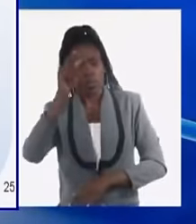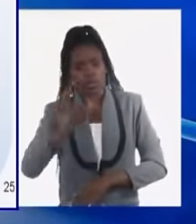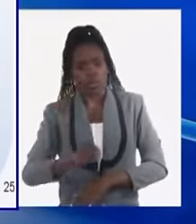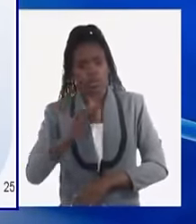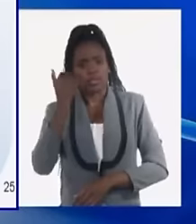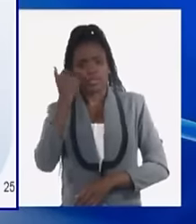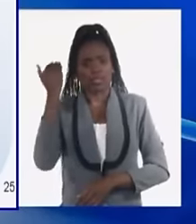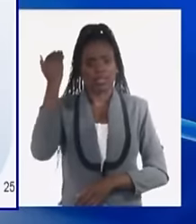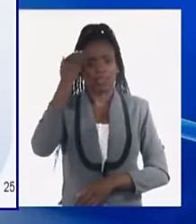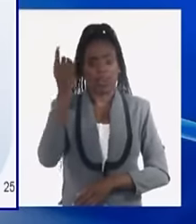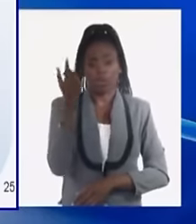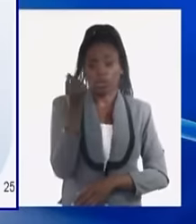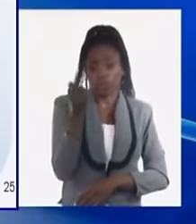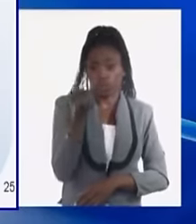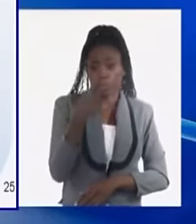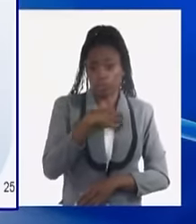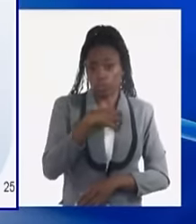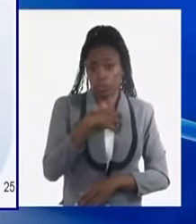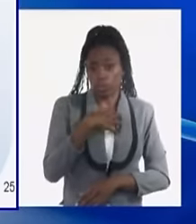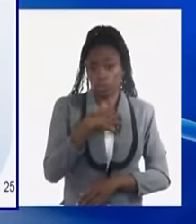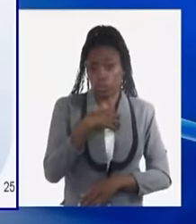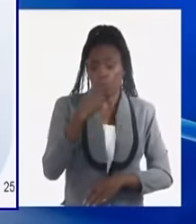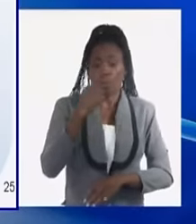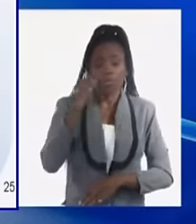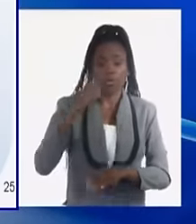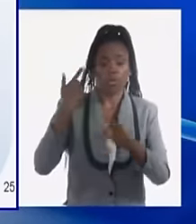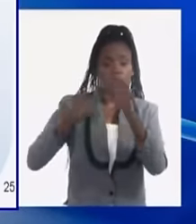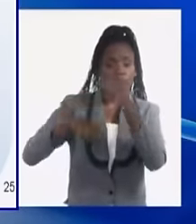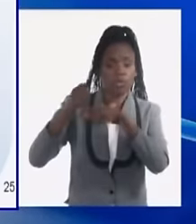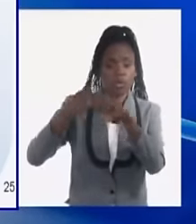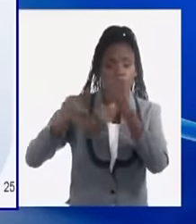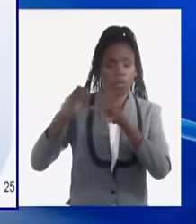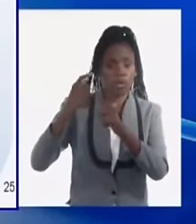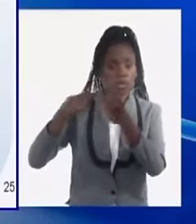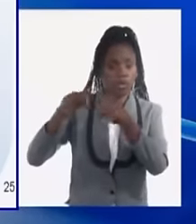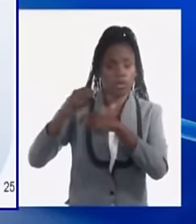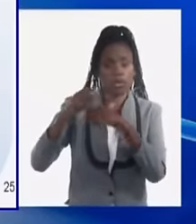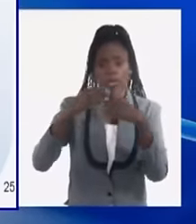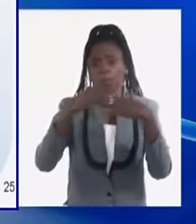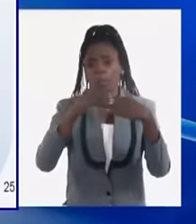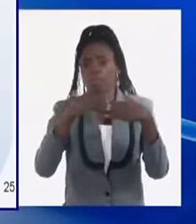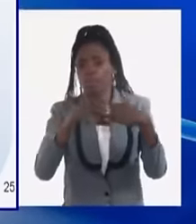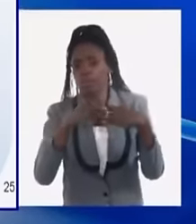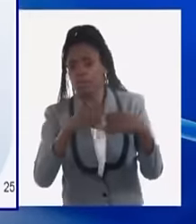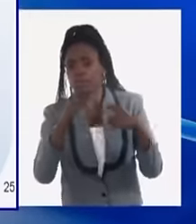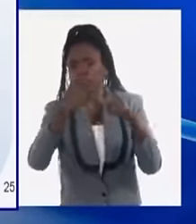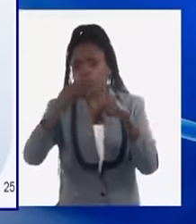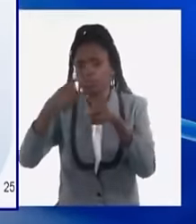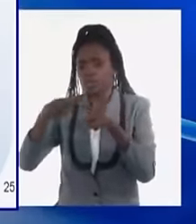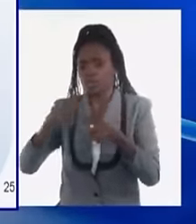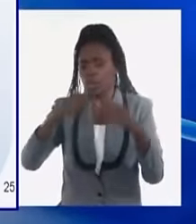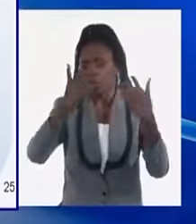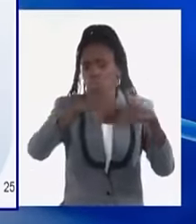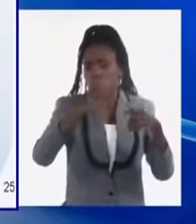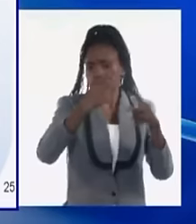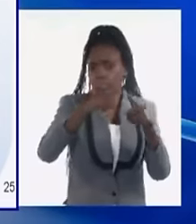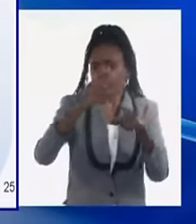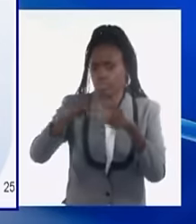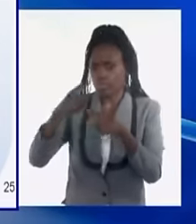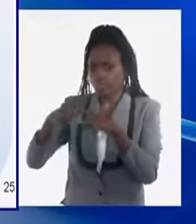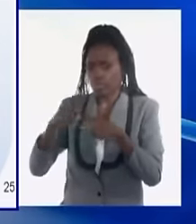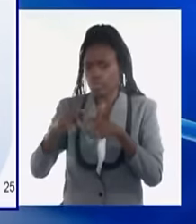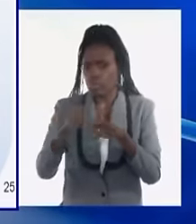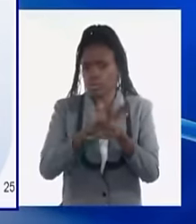capacidad financiera para la importación y comercialización de materias primas y productos intermedios